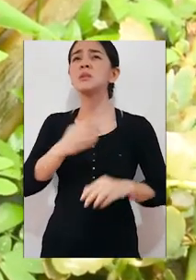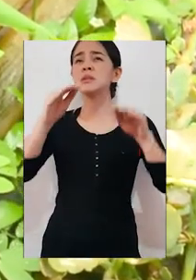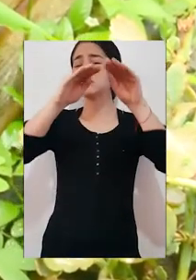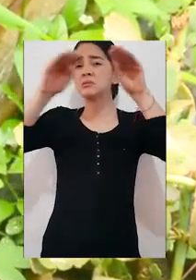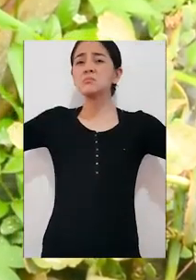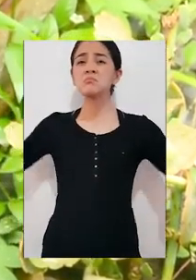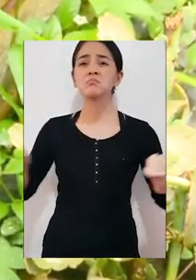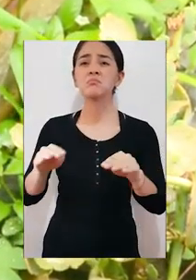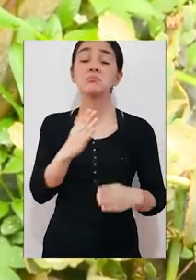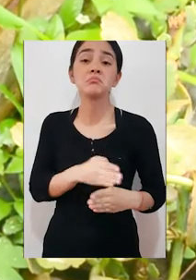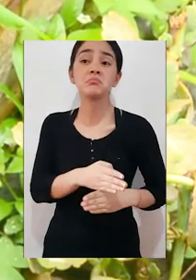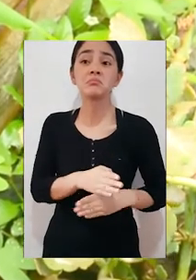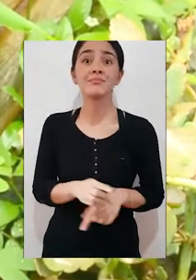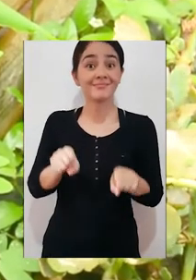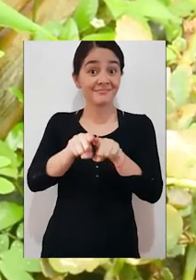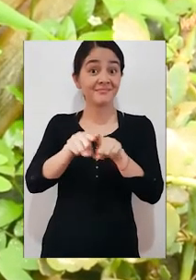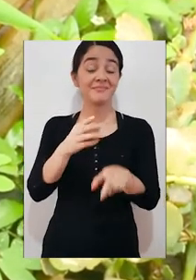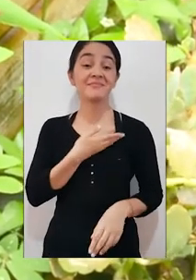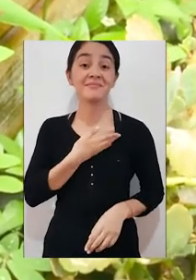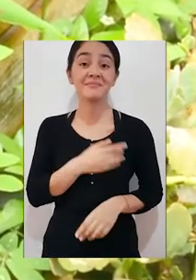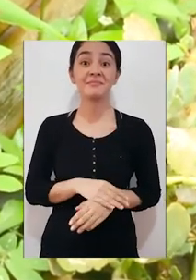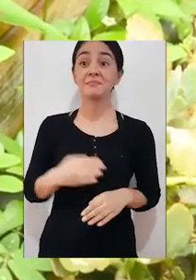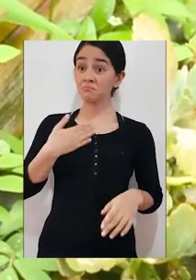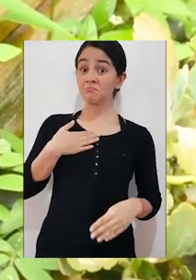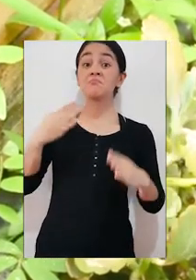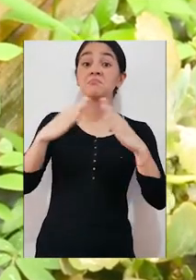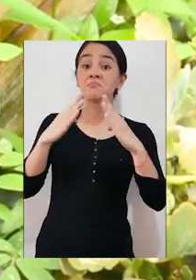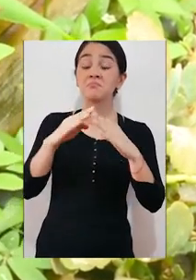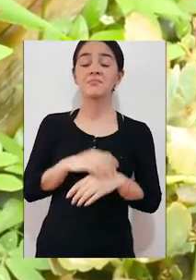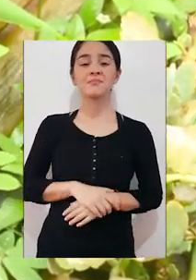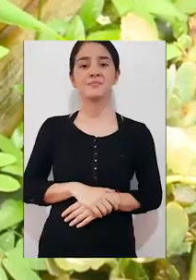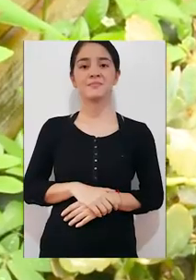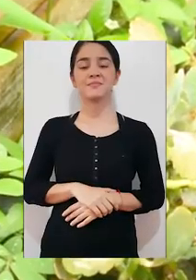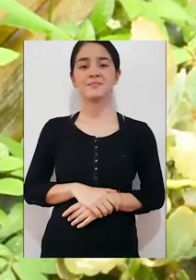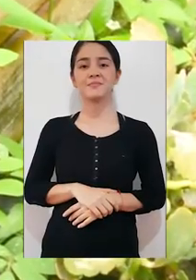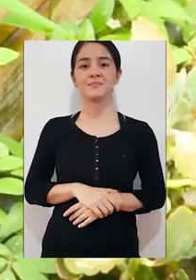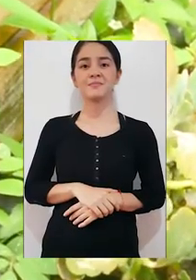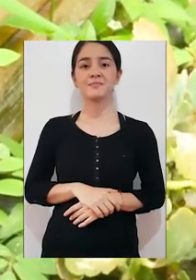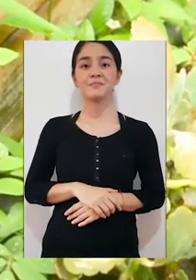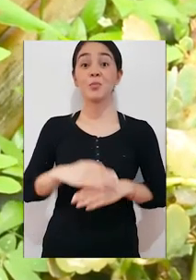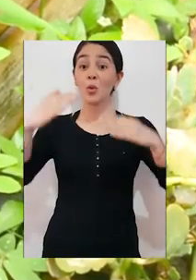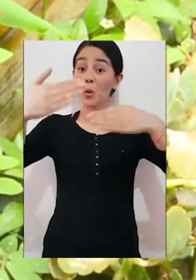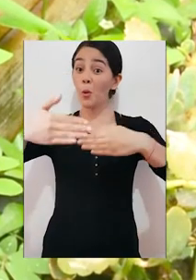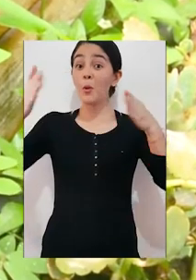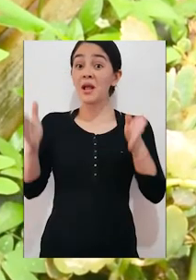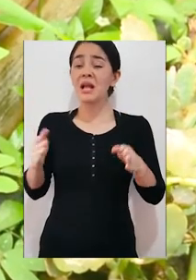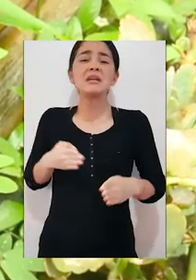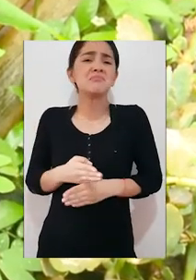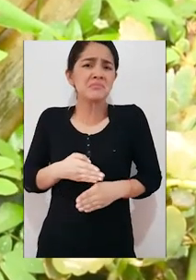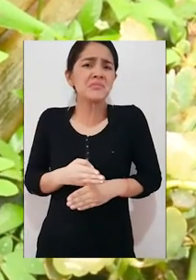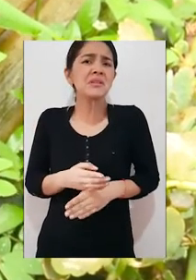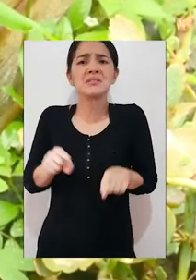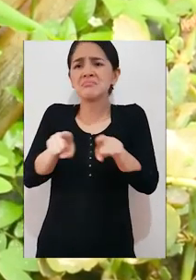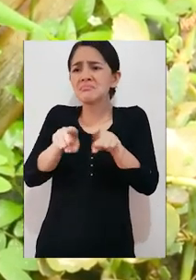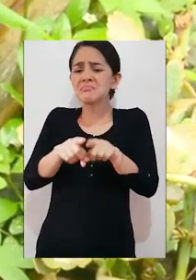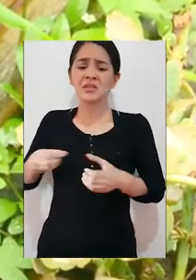palet, también tengo dentro de mi casa, bueno en mi patio, esta caja de madera en la